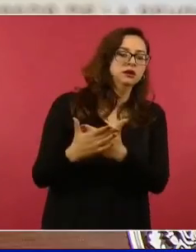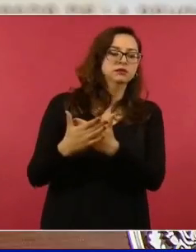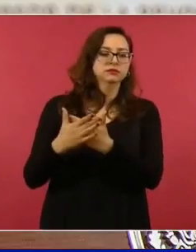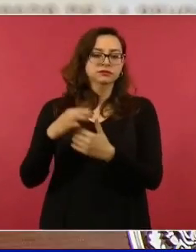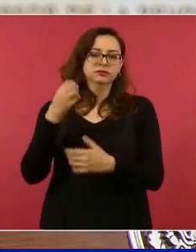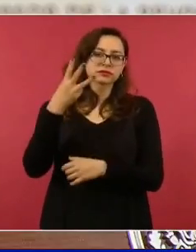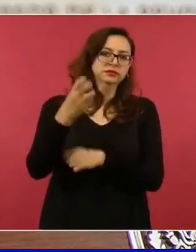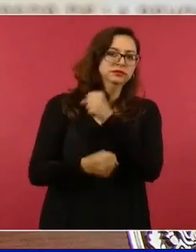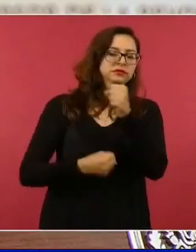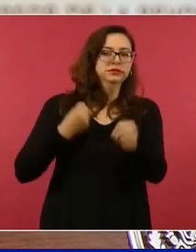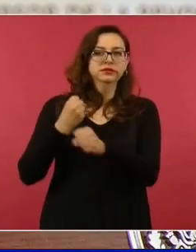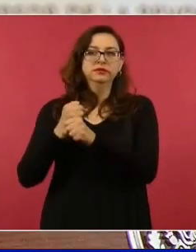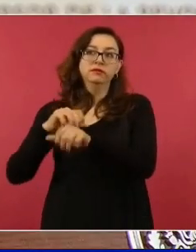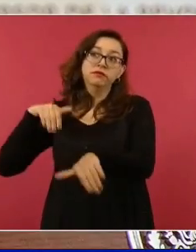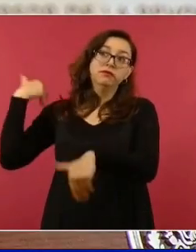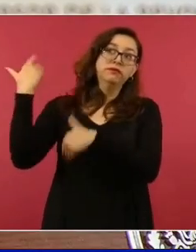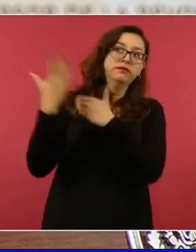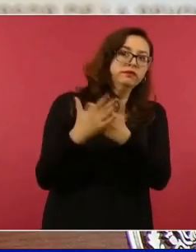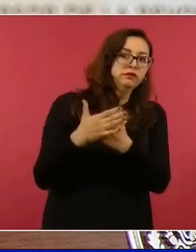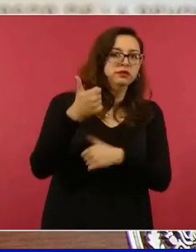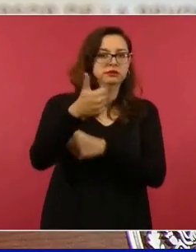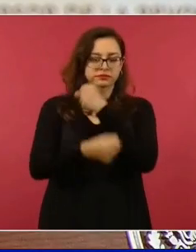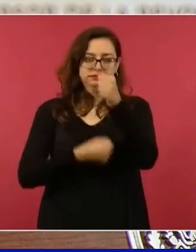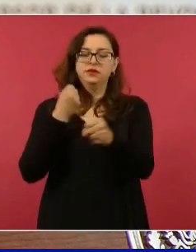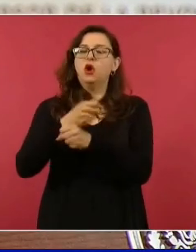cada tres, cada seis años. No,